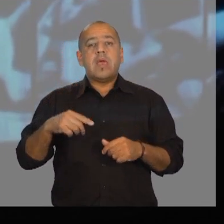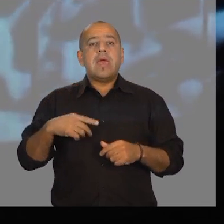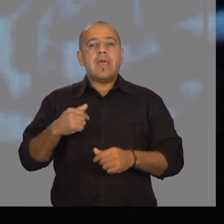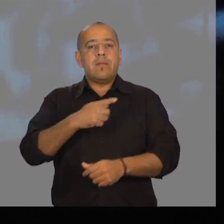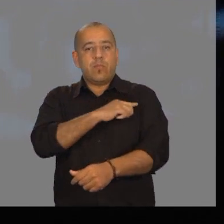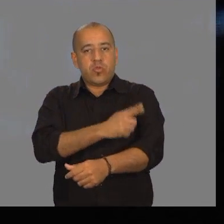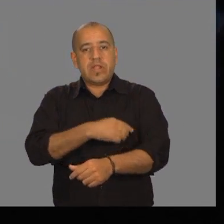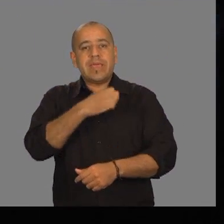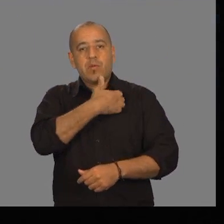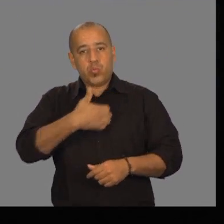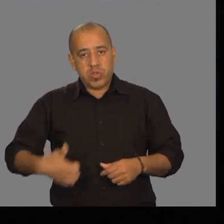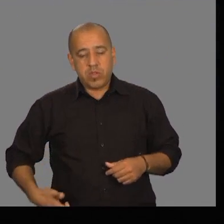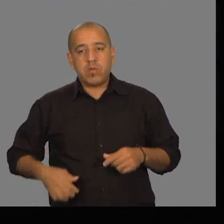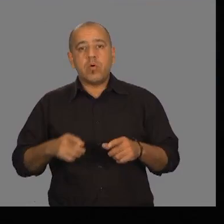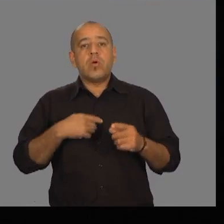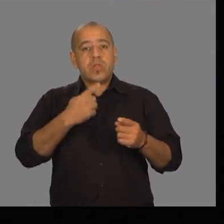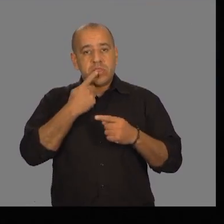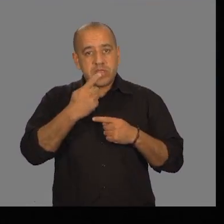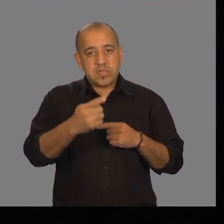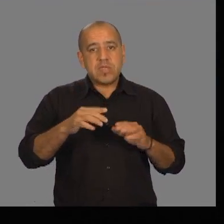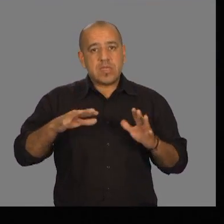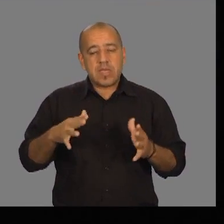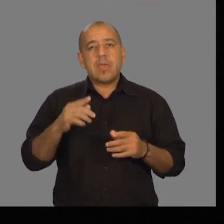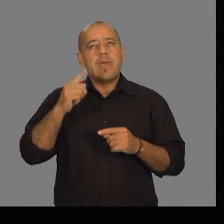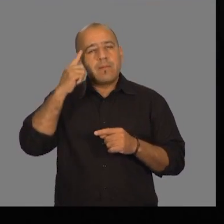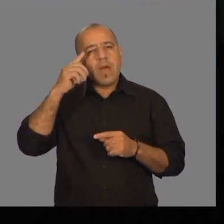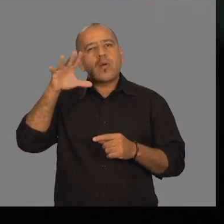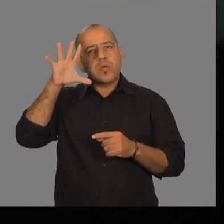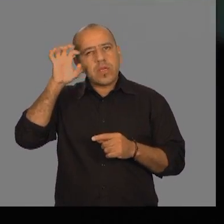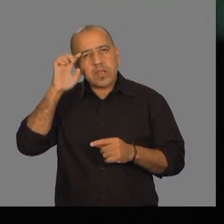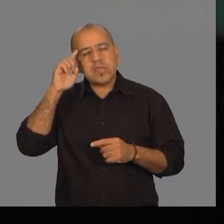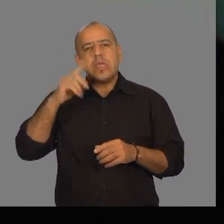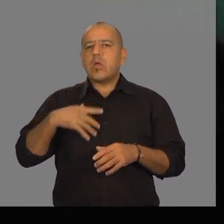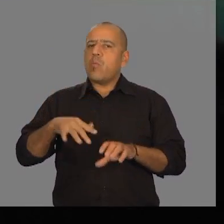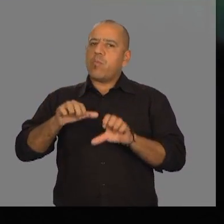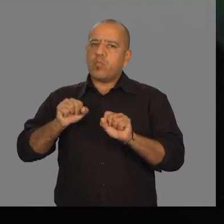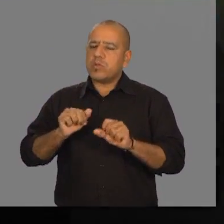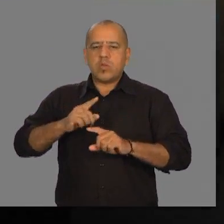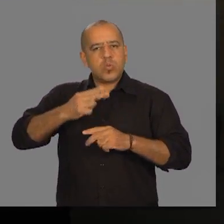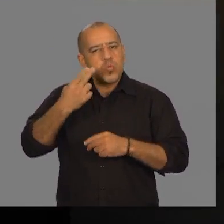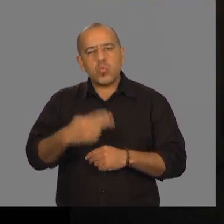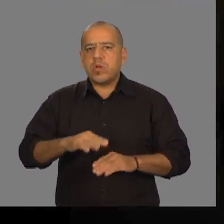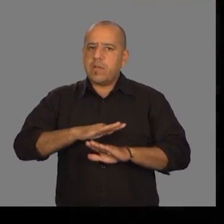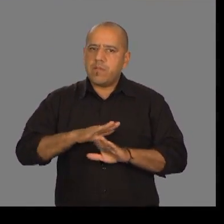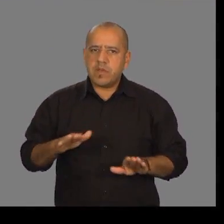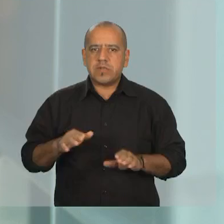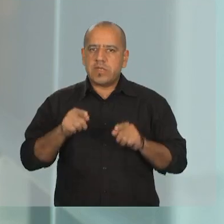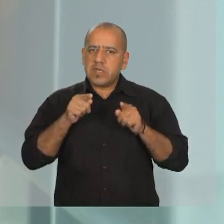el Poder Ejecutivo convoca por este medio al recuerdo y compromiso de nunca más.